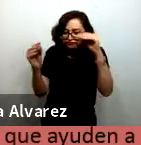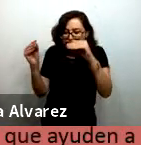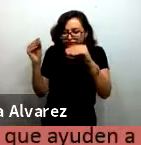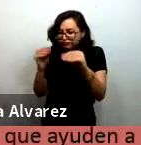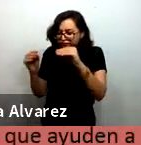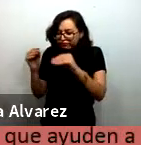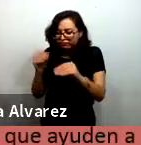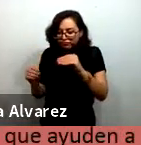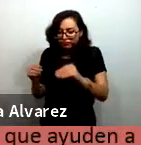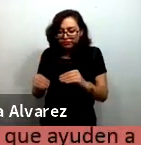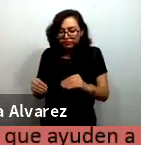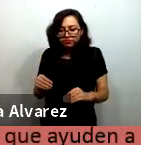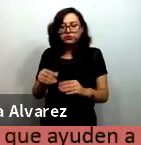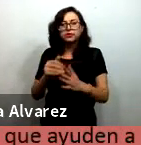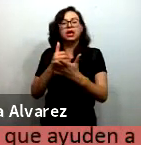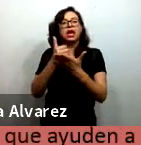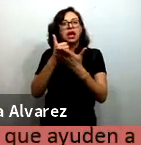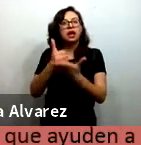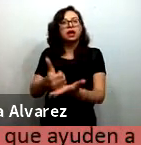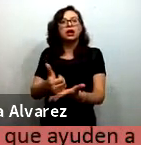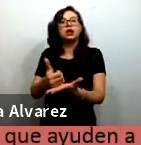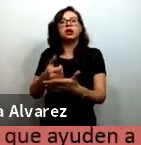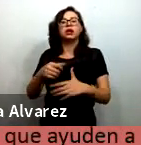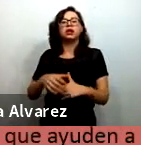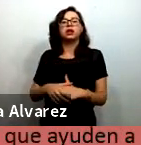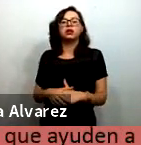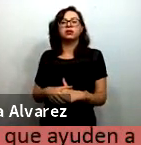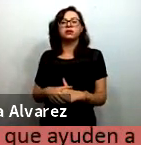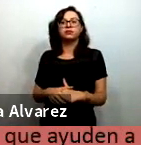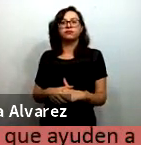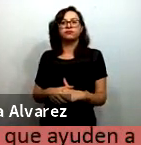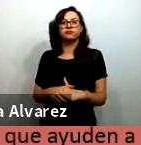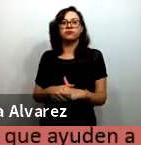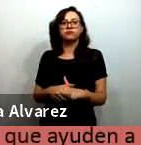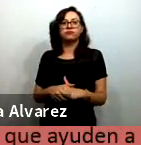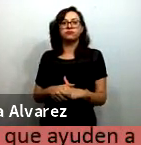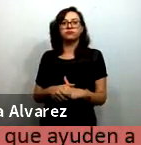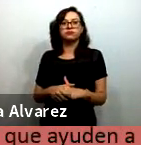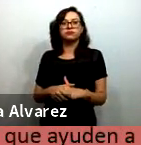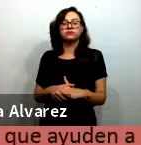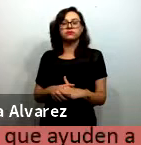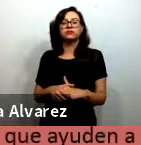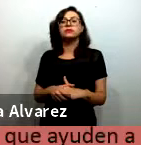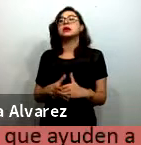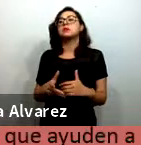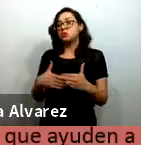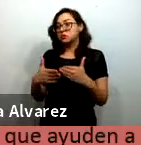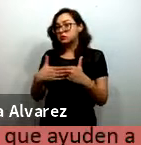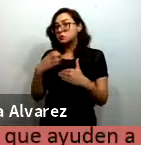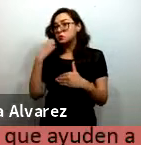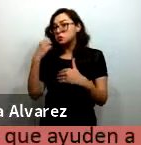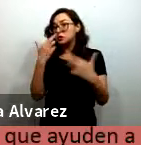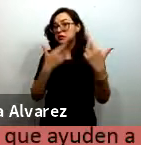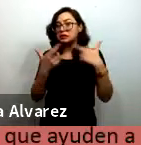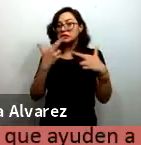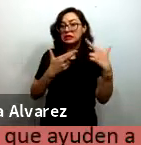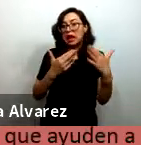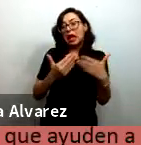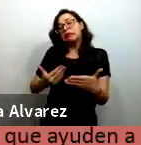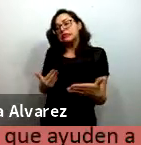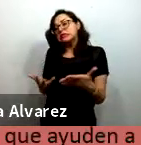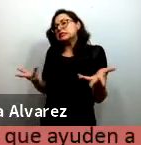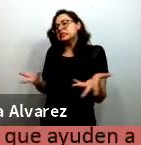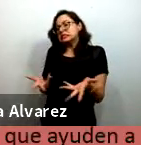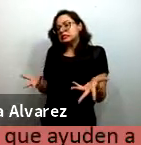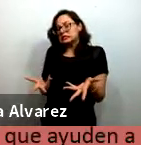ayuden a las y los profesores las maestras los maestros al regreso a clases también autoridades educativas para la